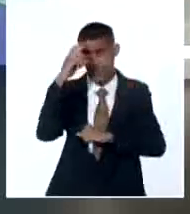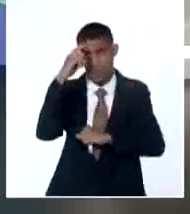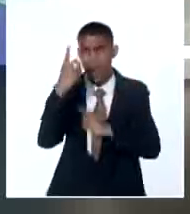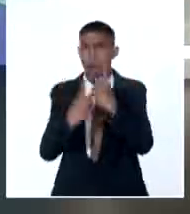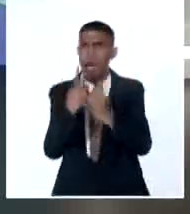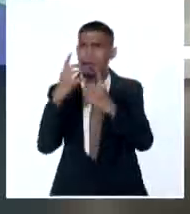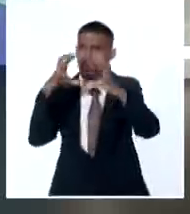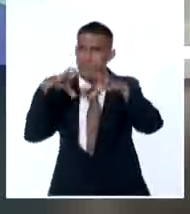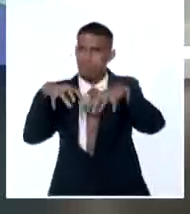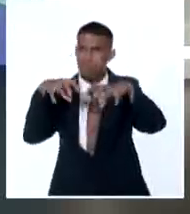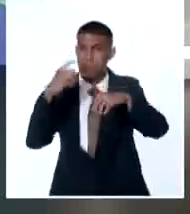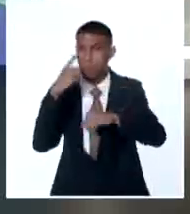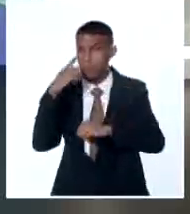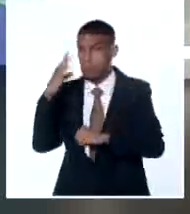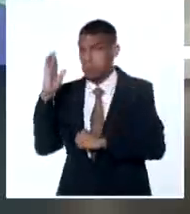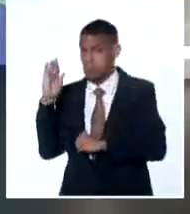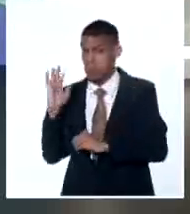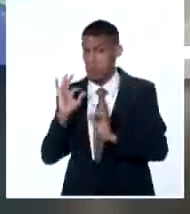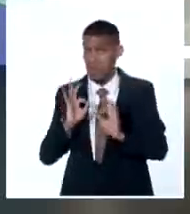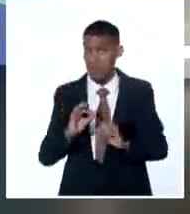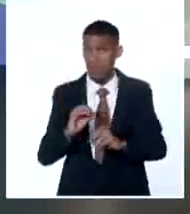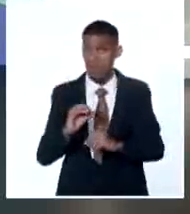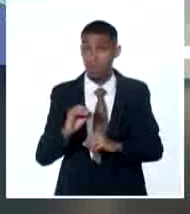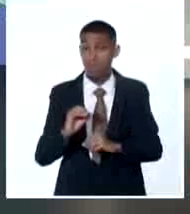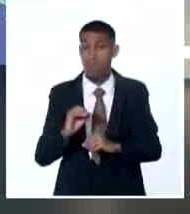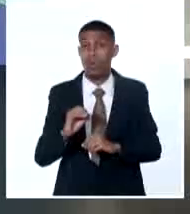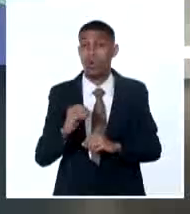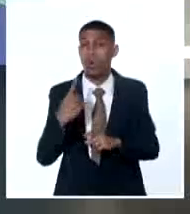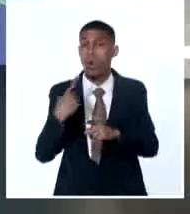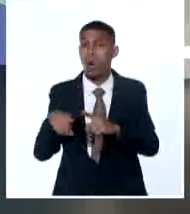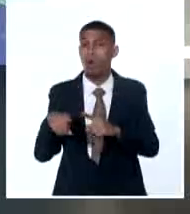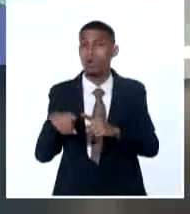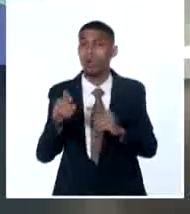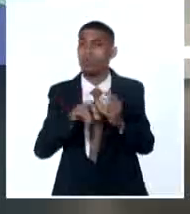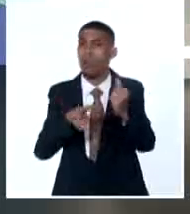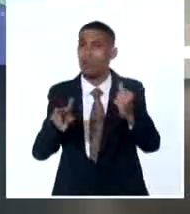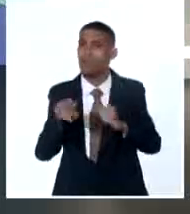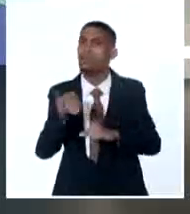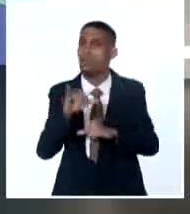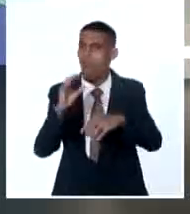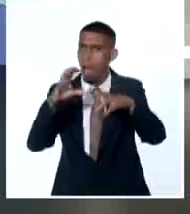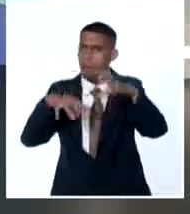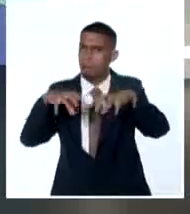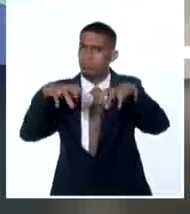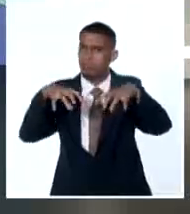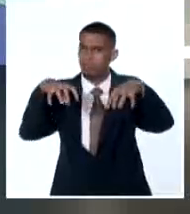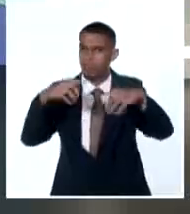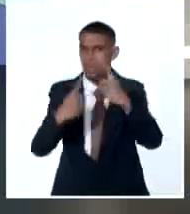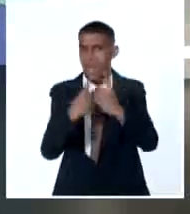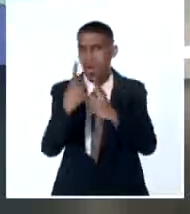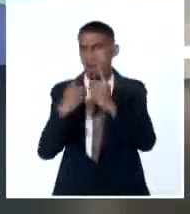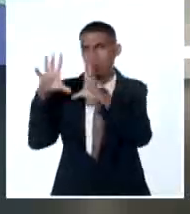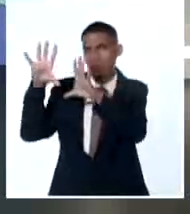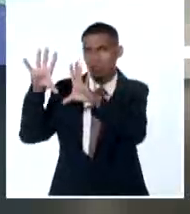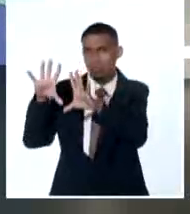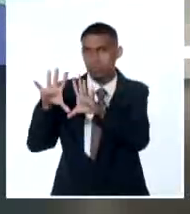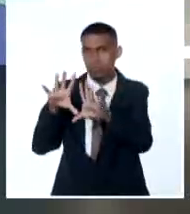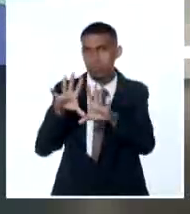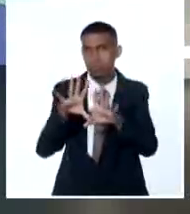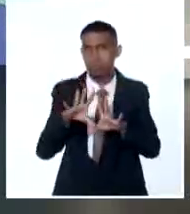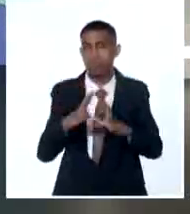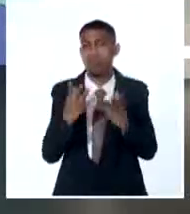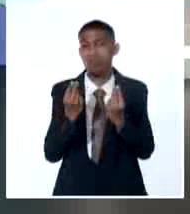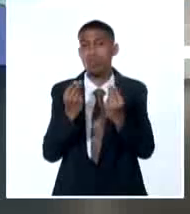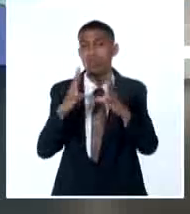también tenemos observa en el sur del occidente estas áreas de chubascos y de tormentas eléctricas que están asociadas con esta onda tropical. La combinación de estos factores, la abundante